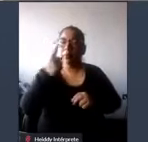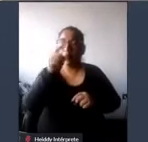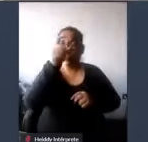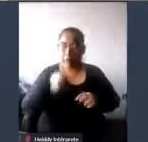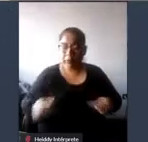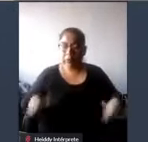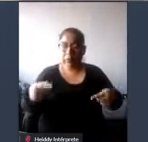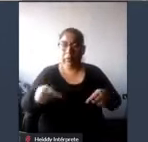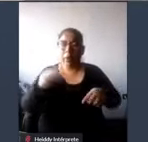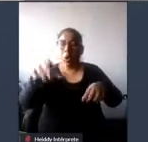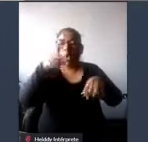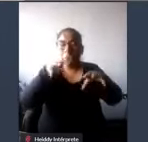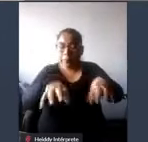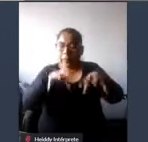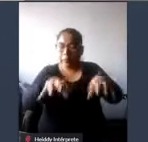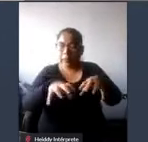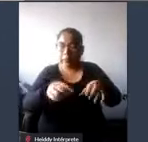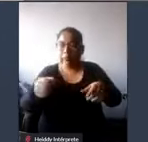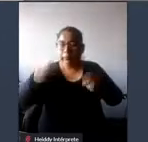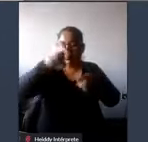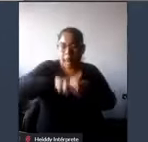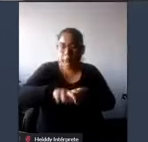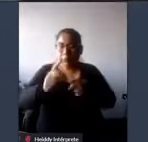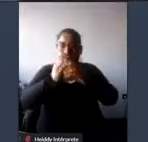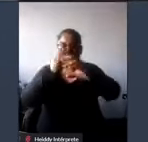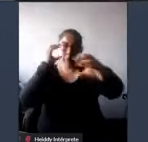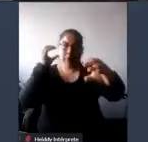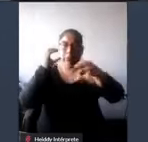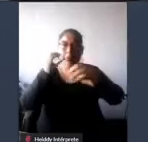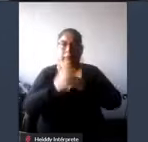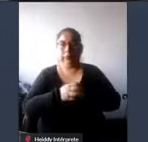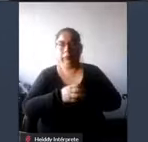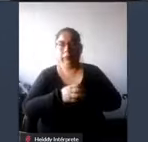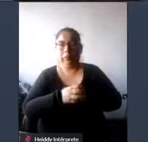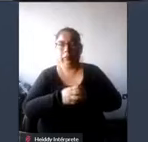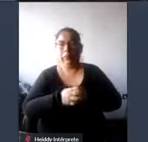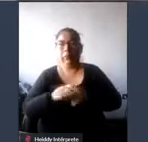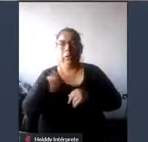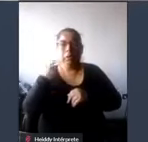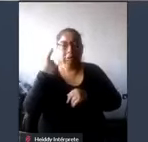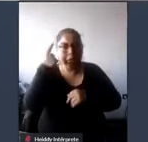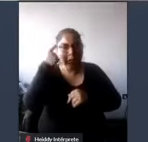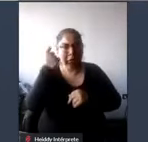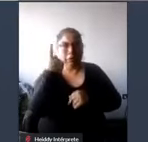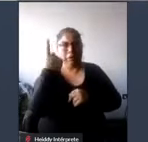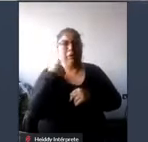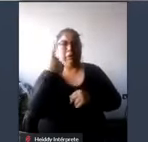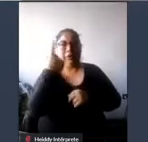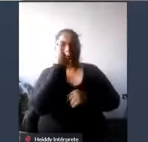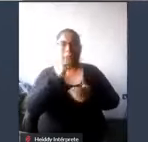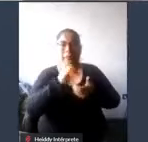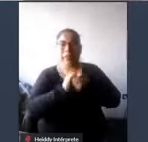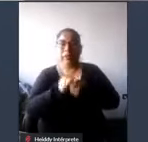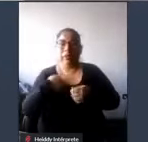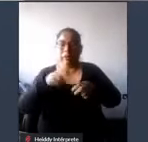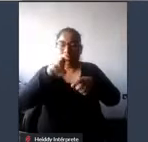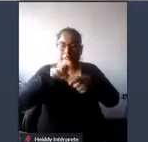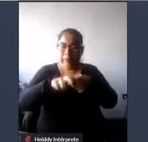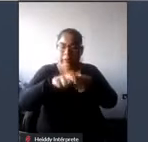su perro guía dentro de un bus y eso es algo que yo lo sé de primera mano y yo he estado sentado en la mesa